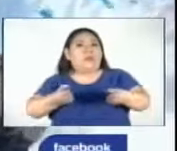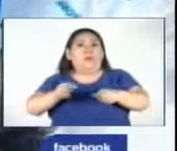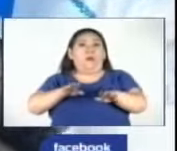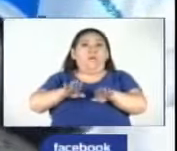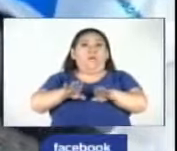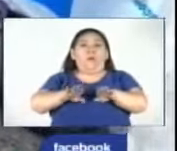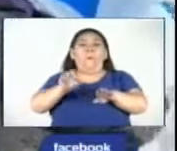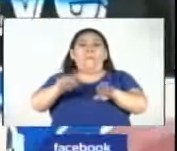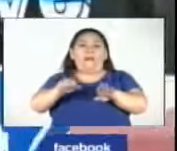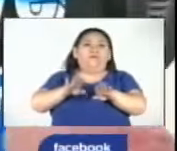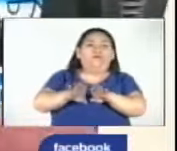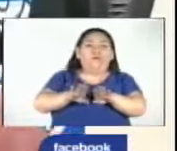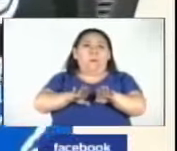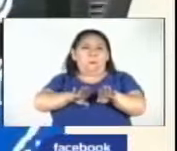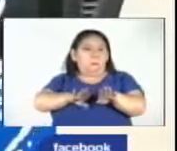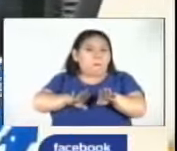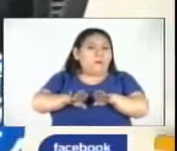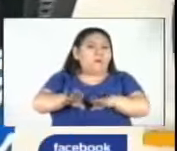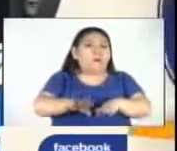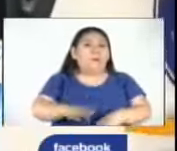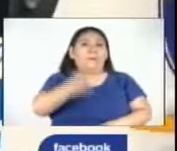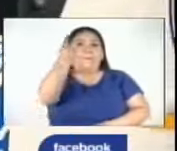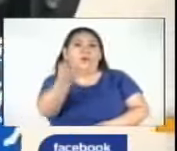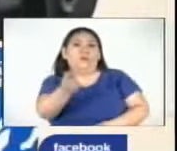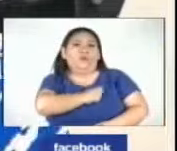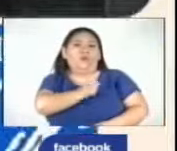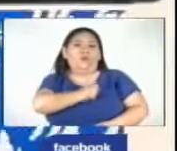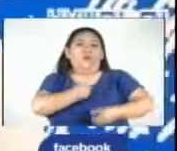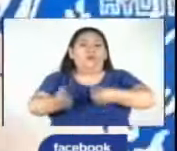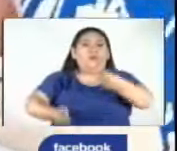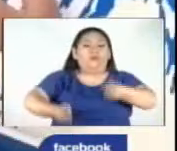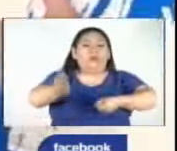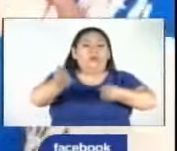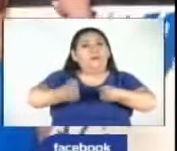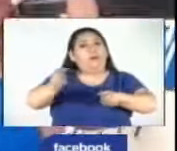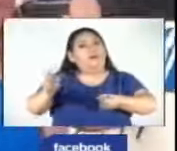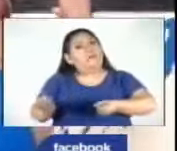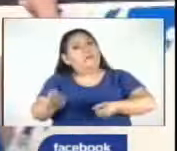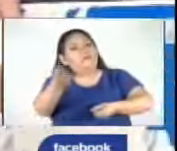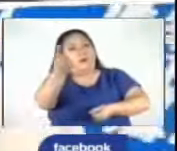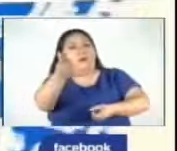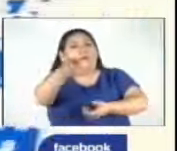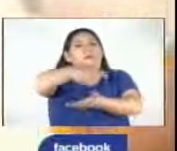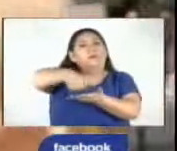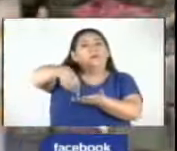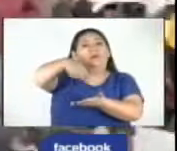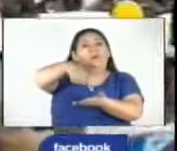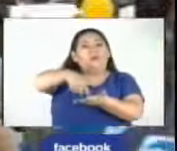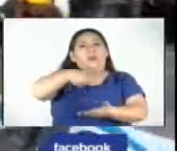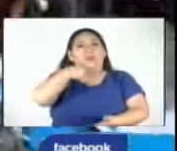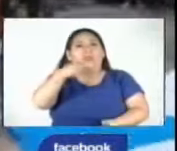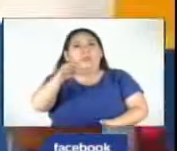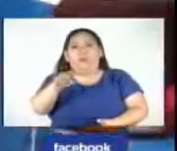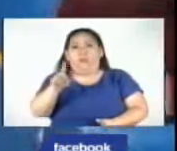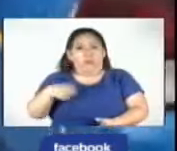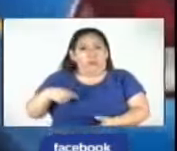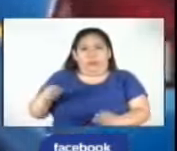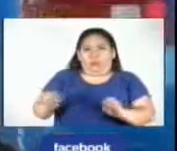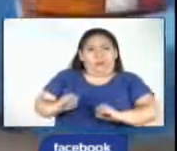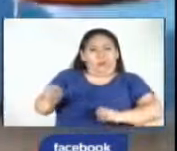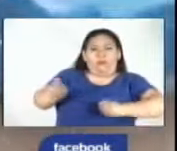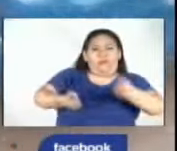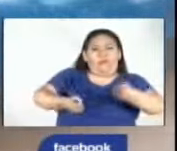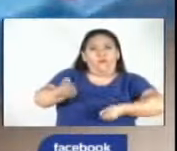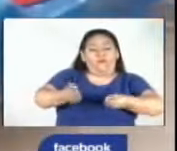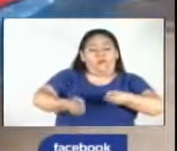frenar, él aceleró más. El responsable de manejar el autobús grande que se dirigía a la capital declaró que él no conducía la